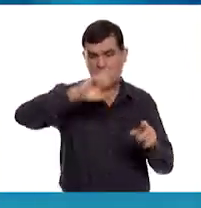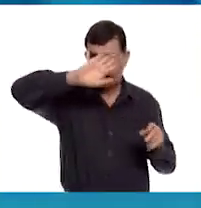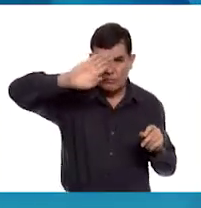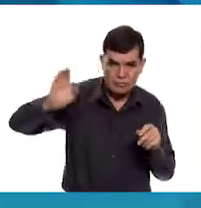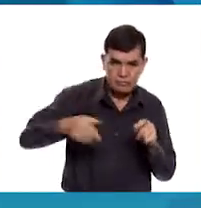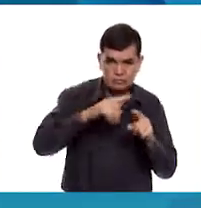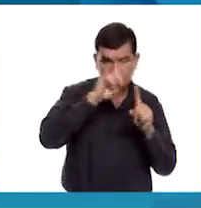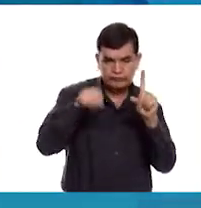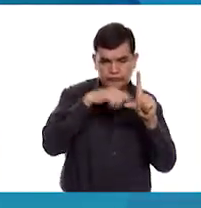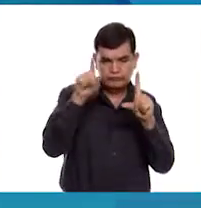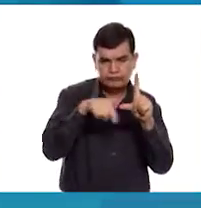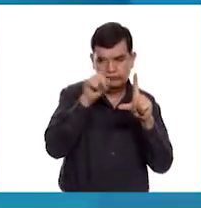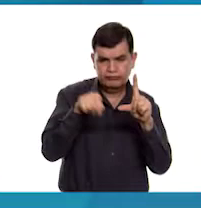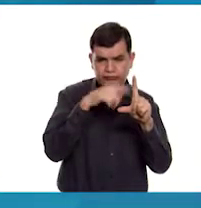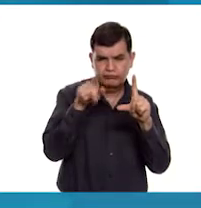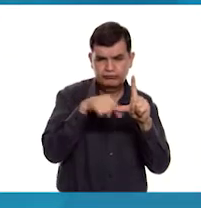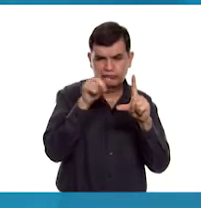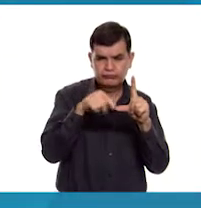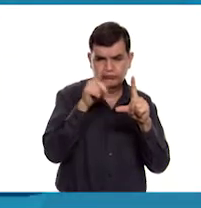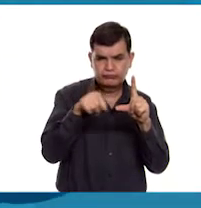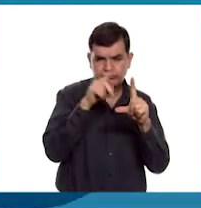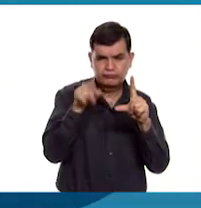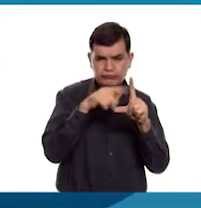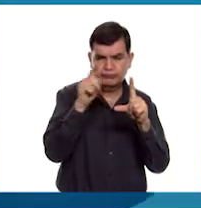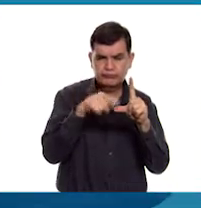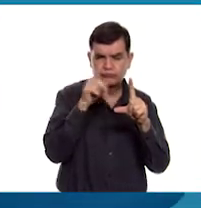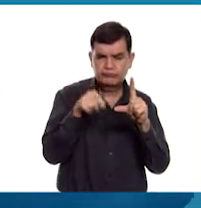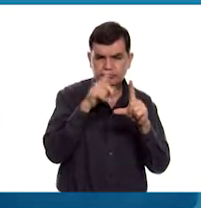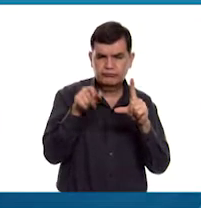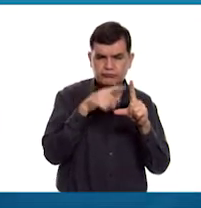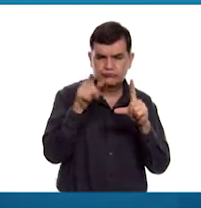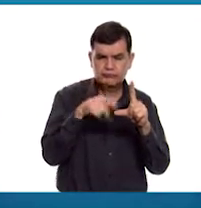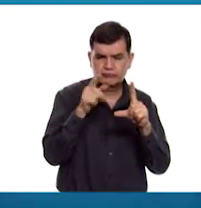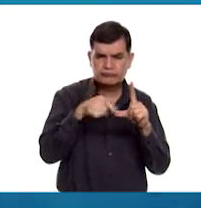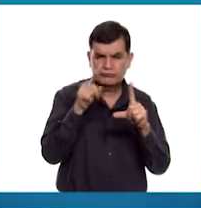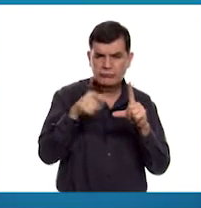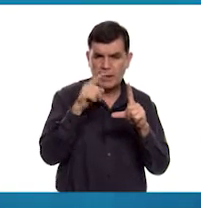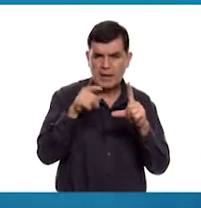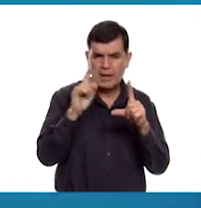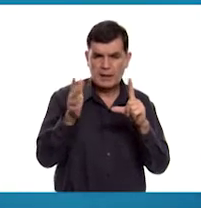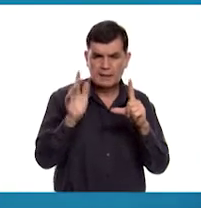nuestra ruleta. Hacemos girar nuestra ruleta.